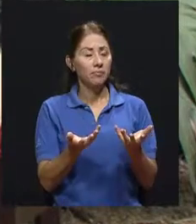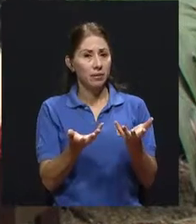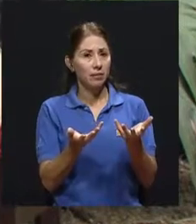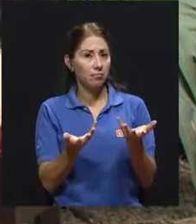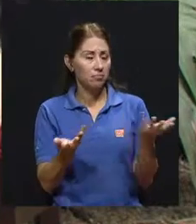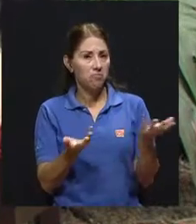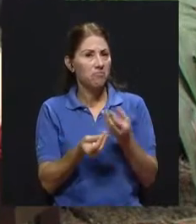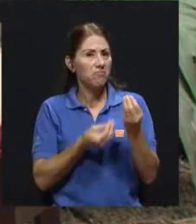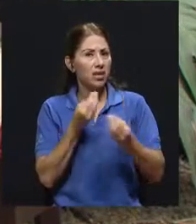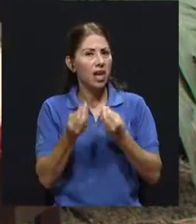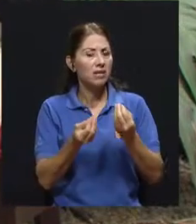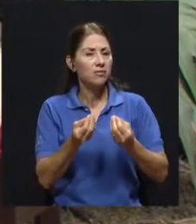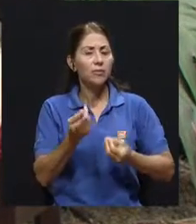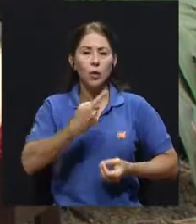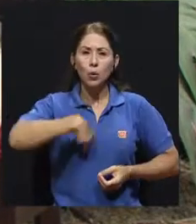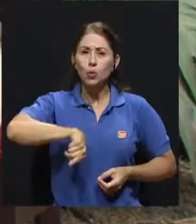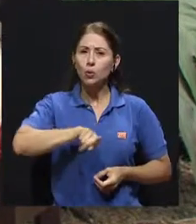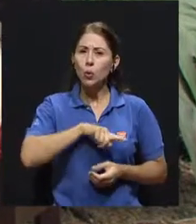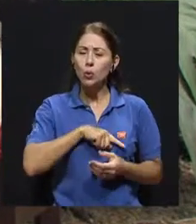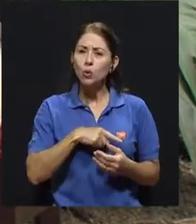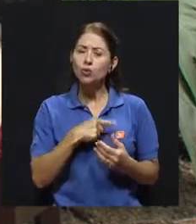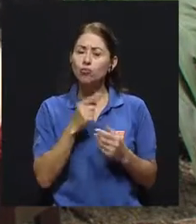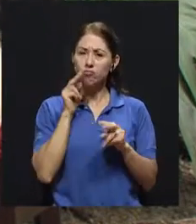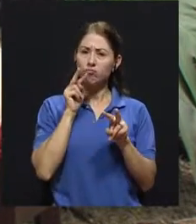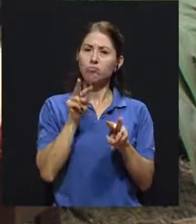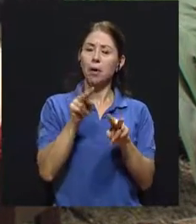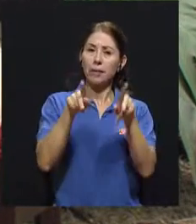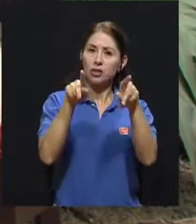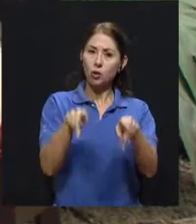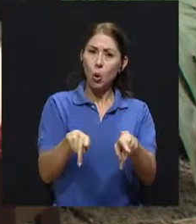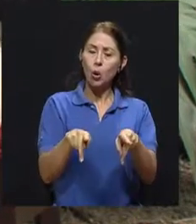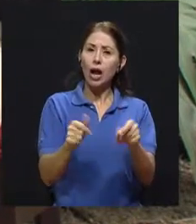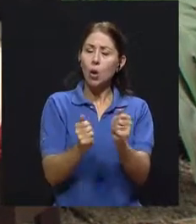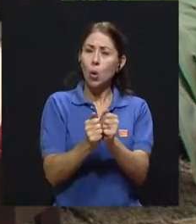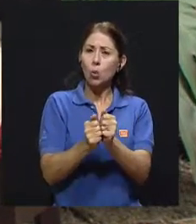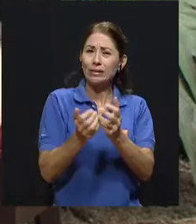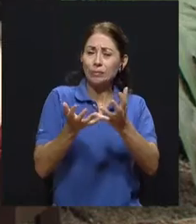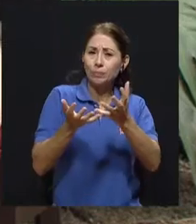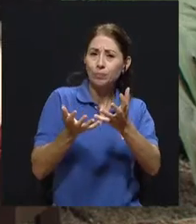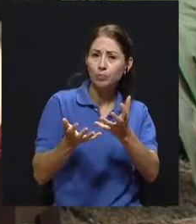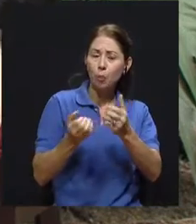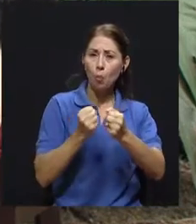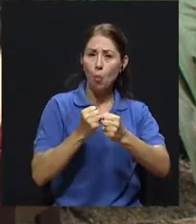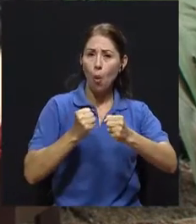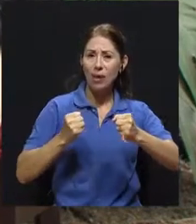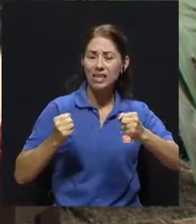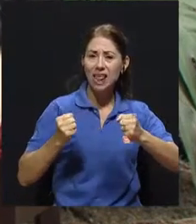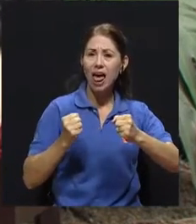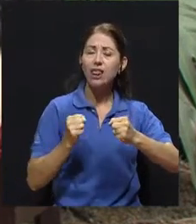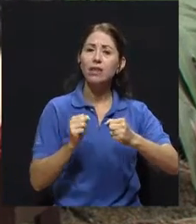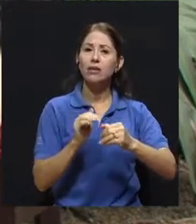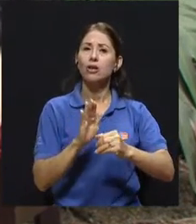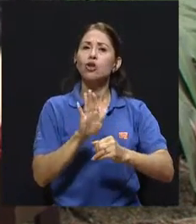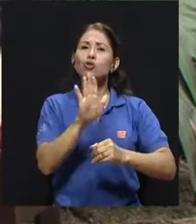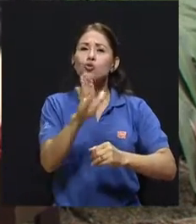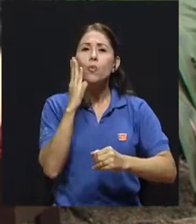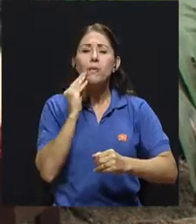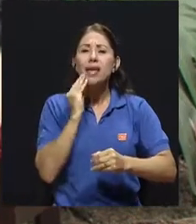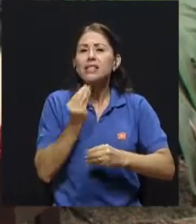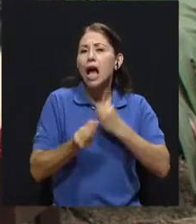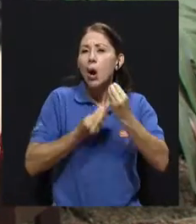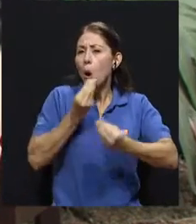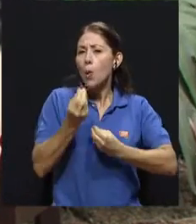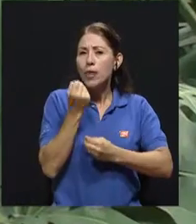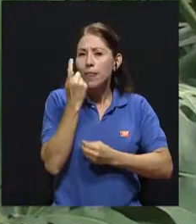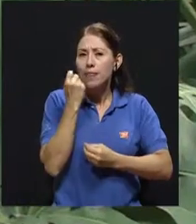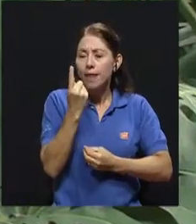¿Cómo debemos entender esa vivencia que tiene una persona con obesidad desde su autoestima, desde su